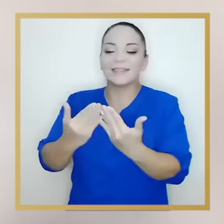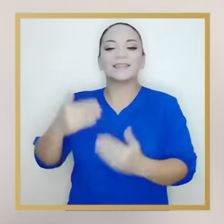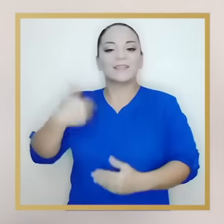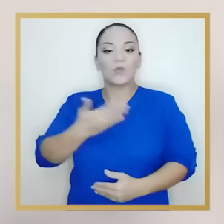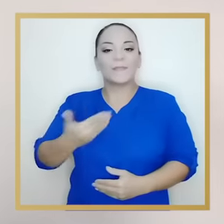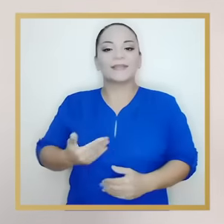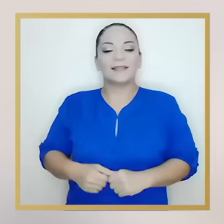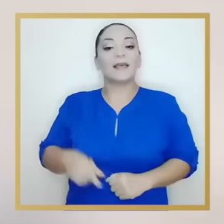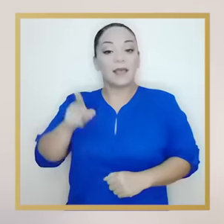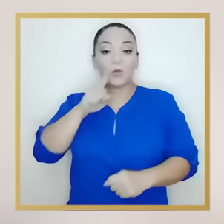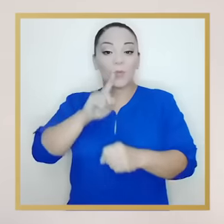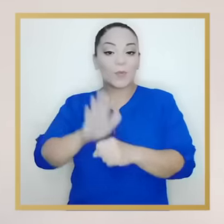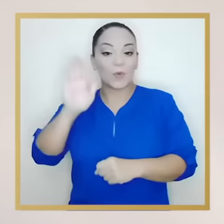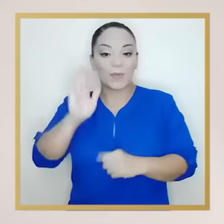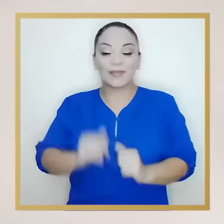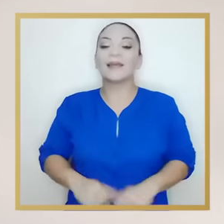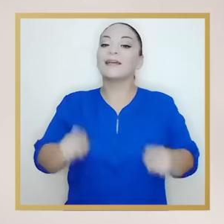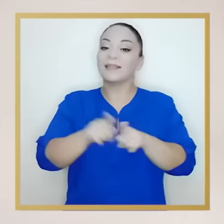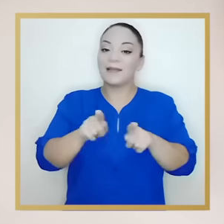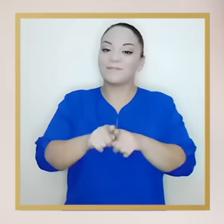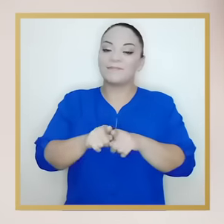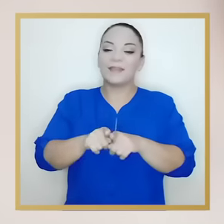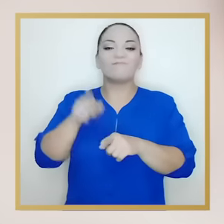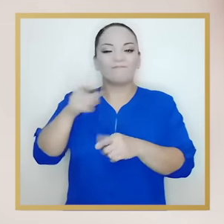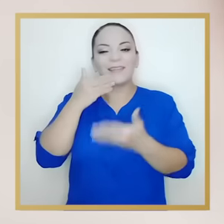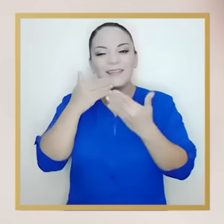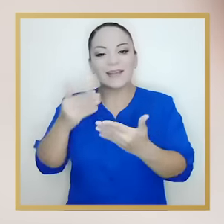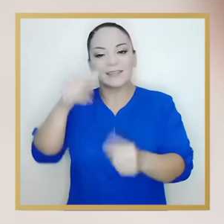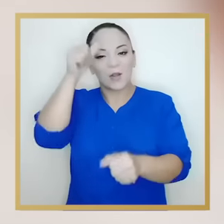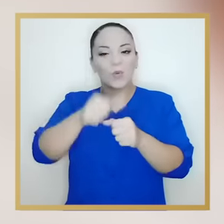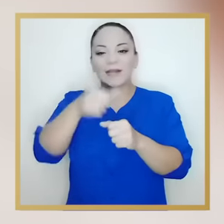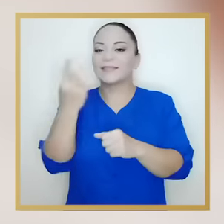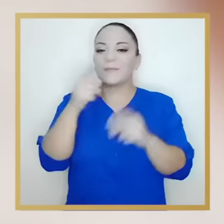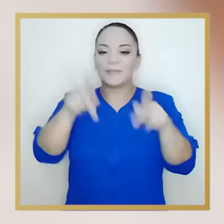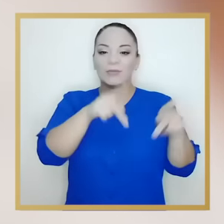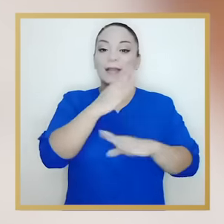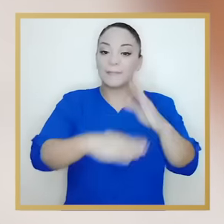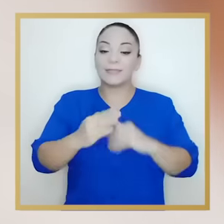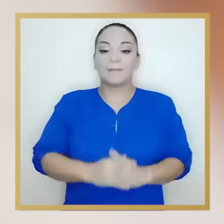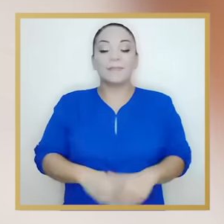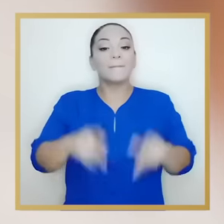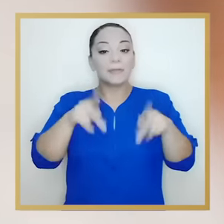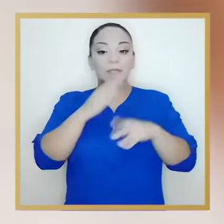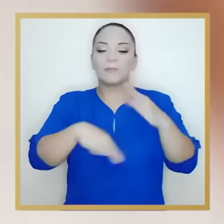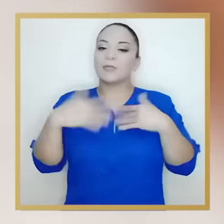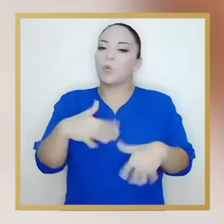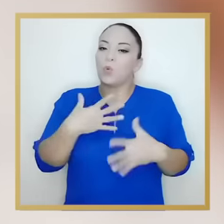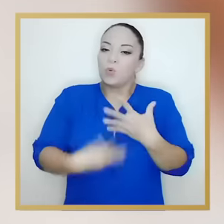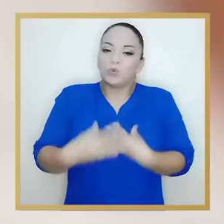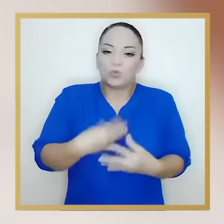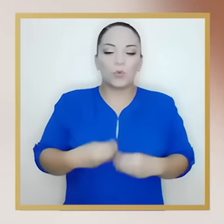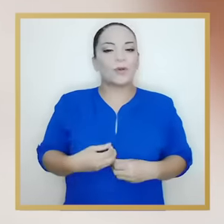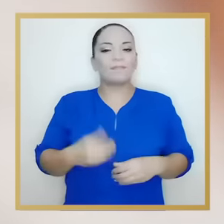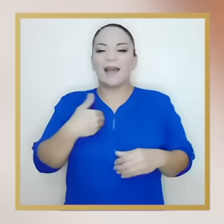infinitas al señor presidente. Primero por cumplir su promesa y segundo por acordarse de las personas con discapacidad. Son personas que